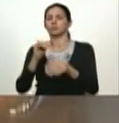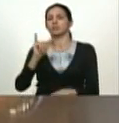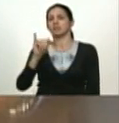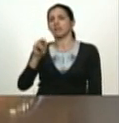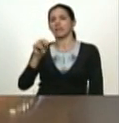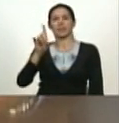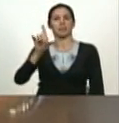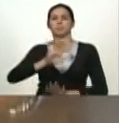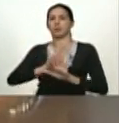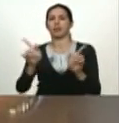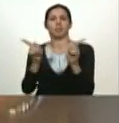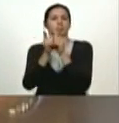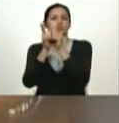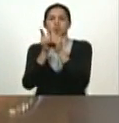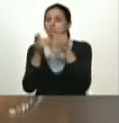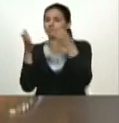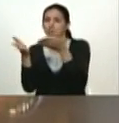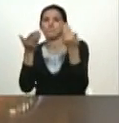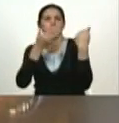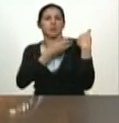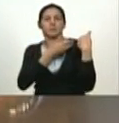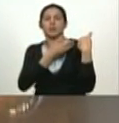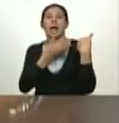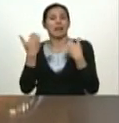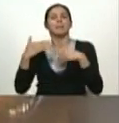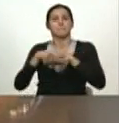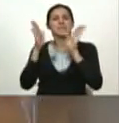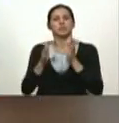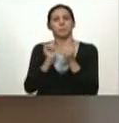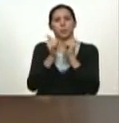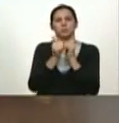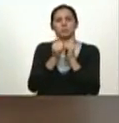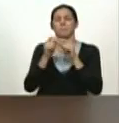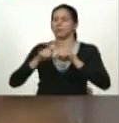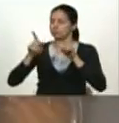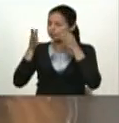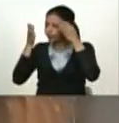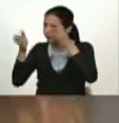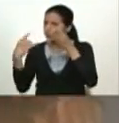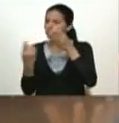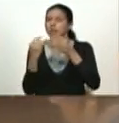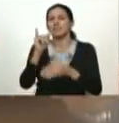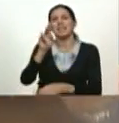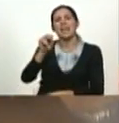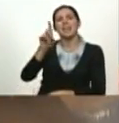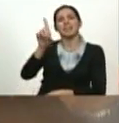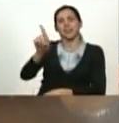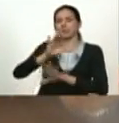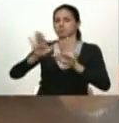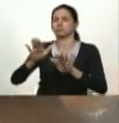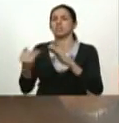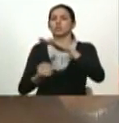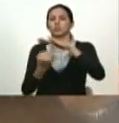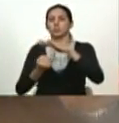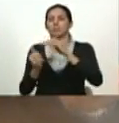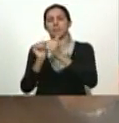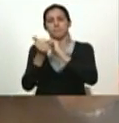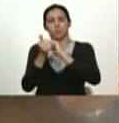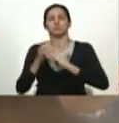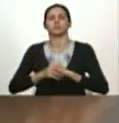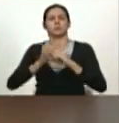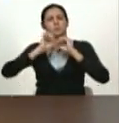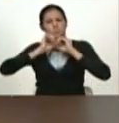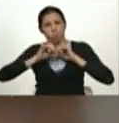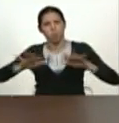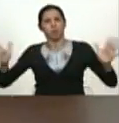porque realmente él tiene esa visión clara y necesitamos seguir apoyando a nuestros deportistas al deporte masivo